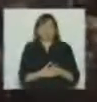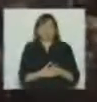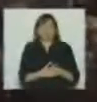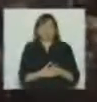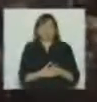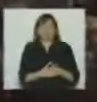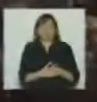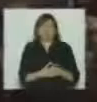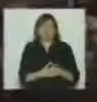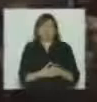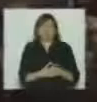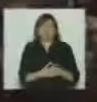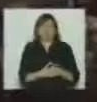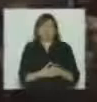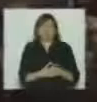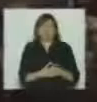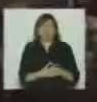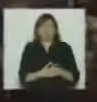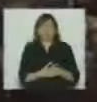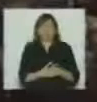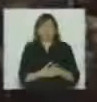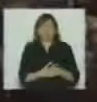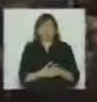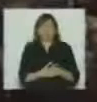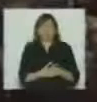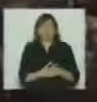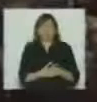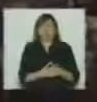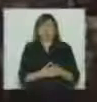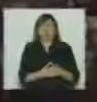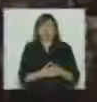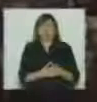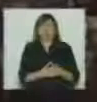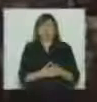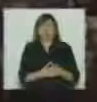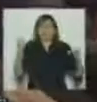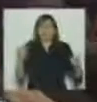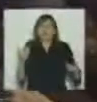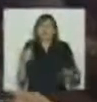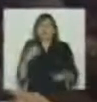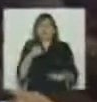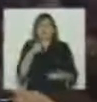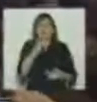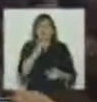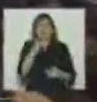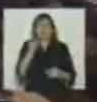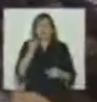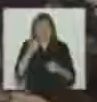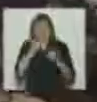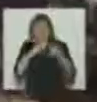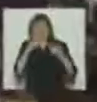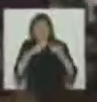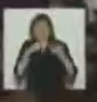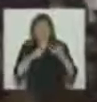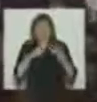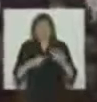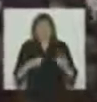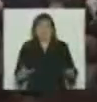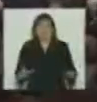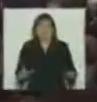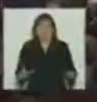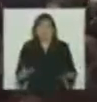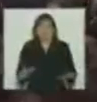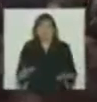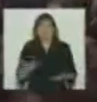me agarraba no sé un ataque de hígado me pasaba algo iban a tratar de interpretar y decodificar que bueno que era que estaba